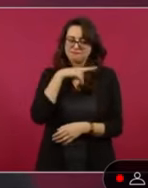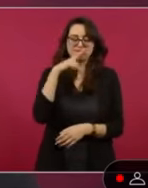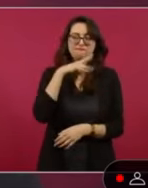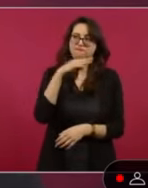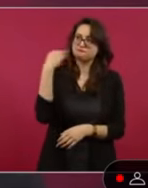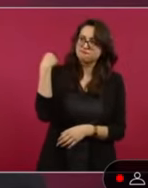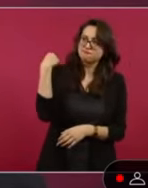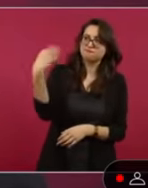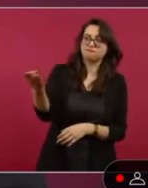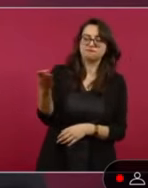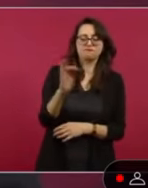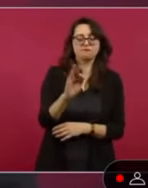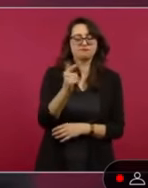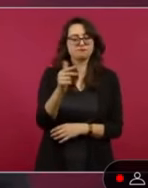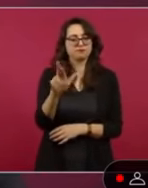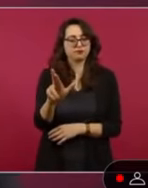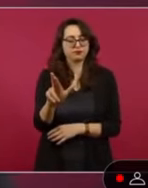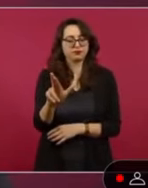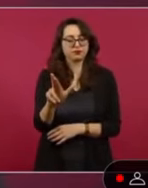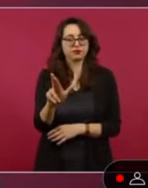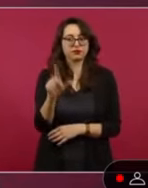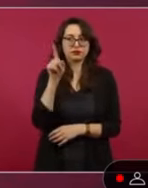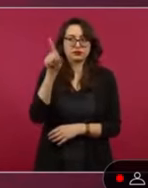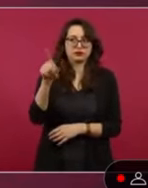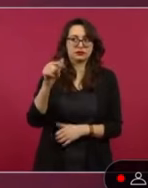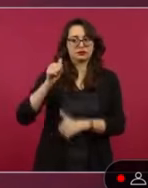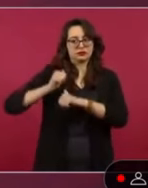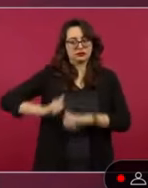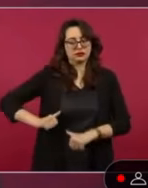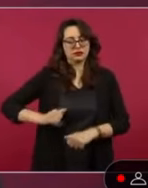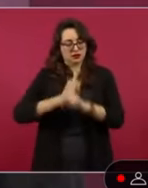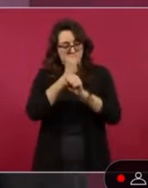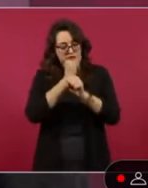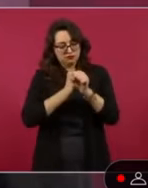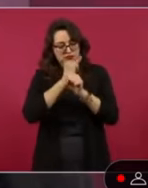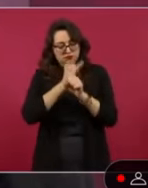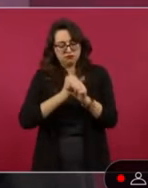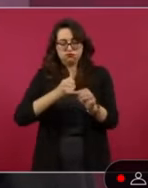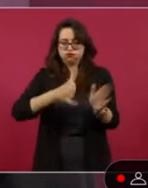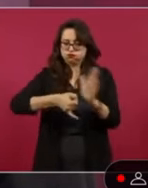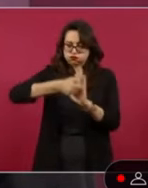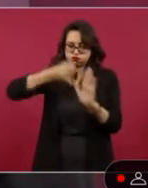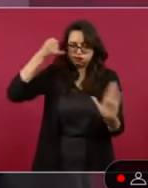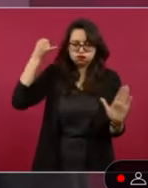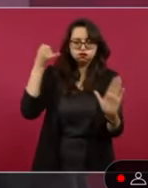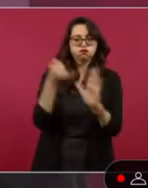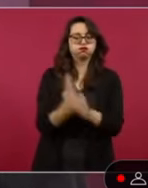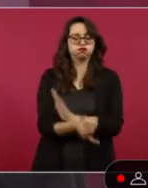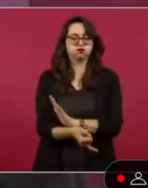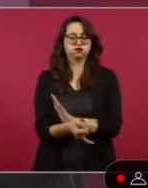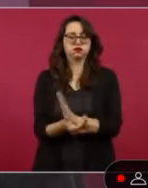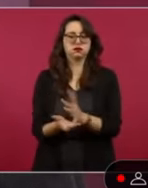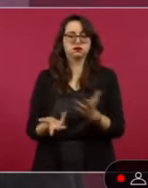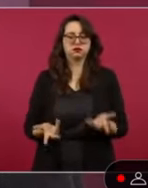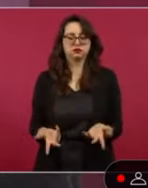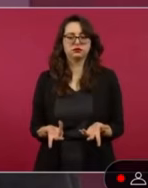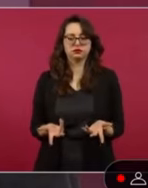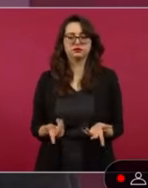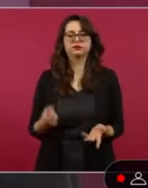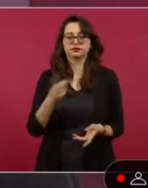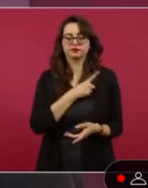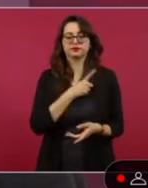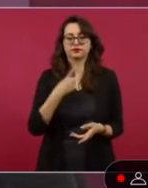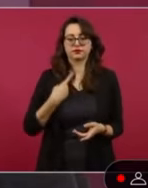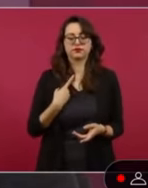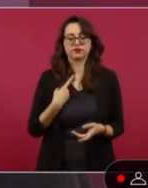Fiscalía General de la República que es la autoridad responsable de investigar y de en